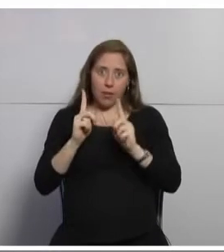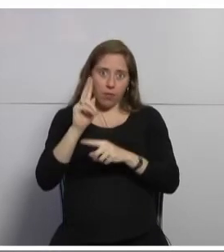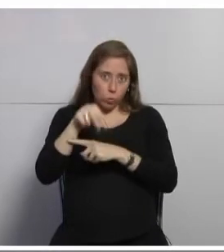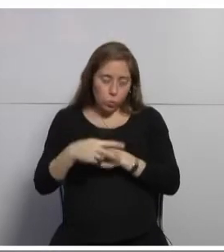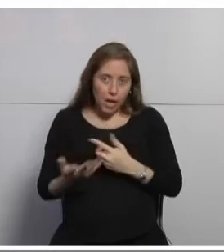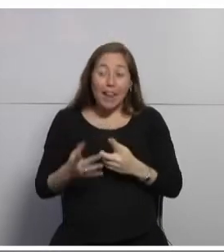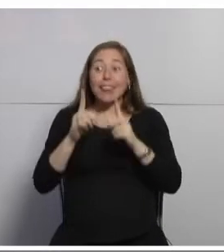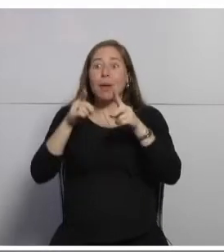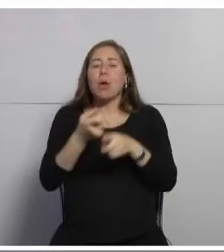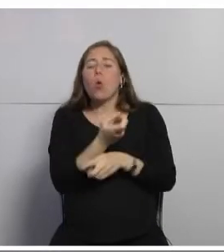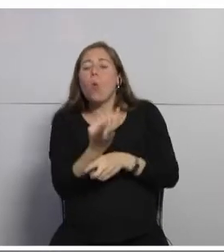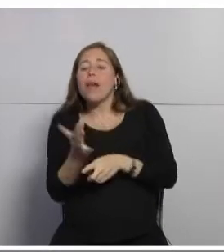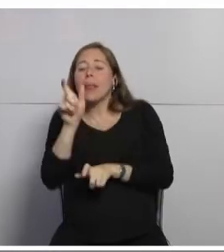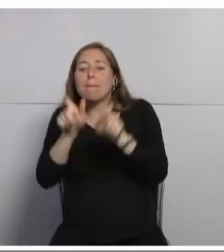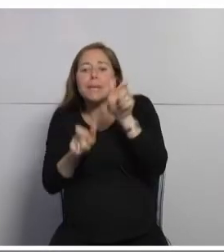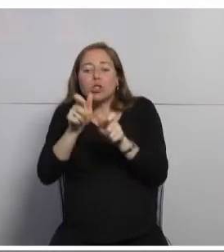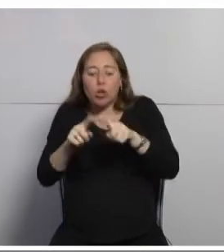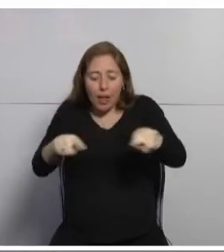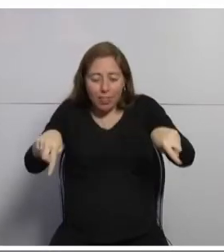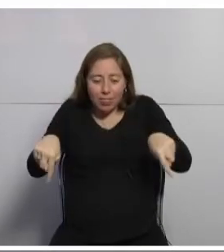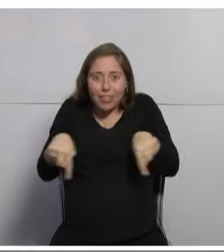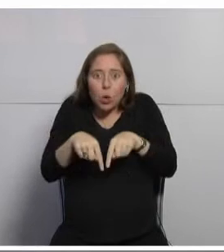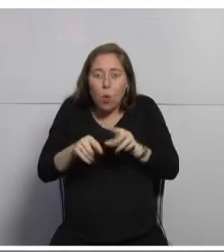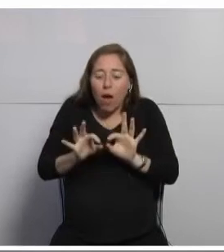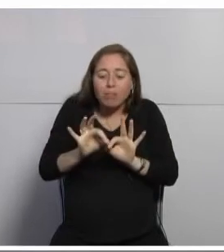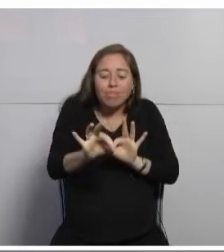que hay para la distancia